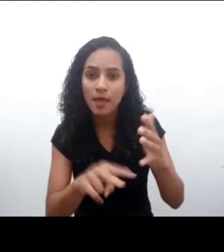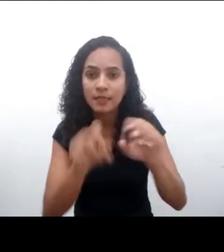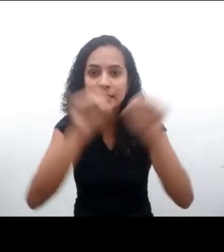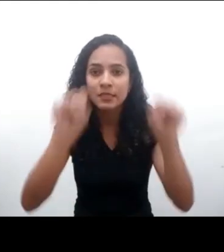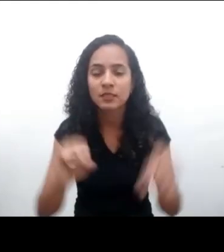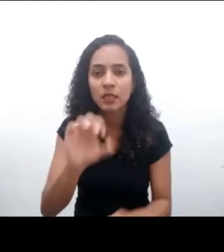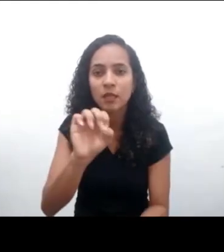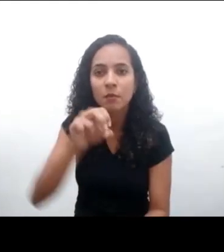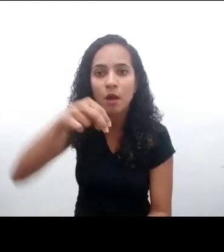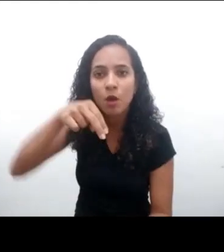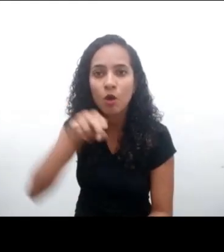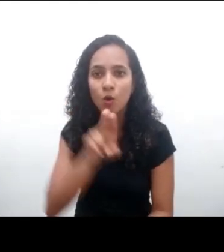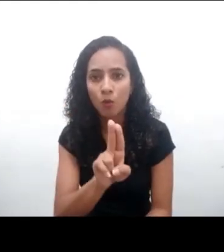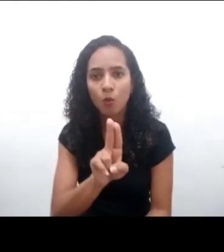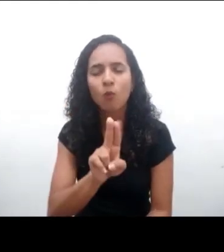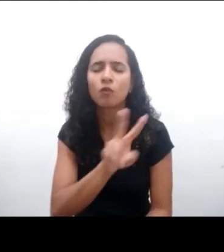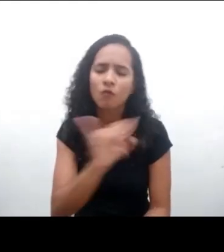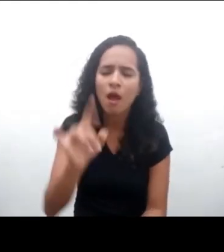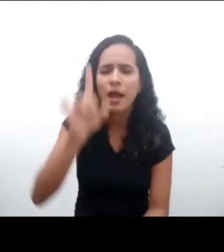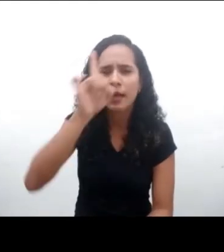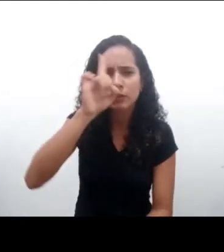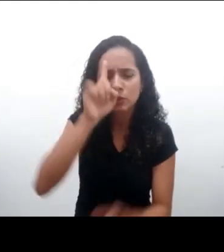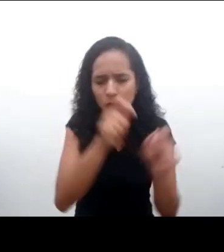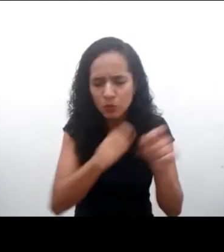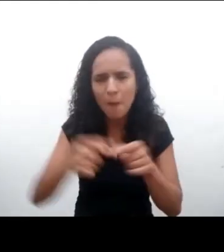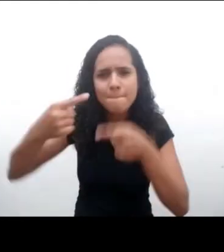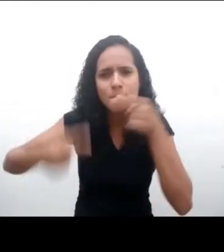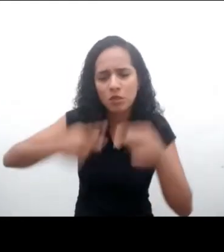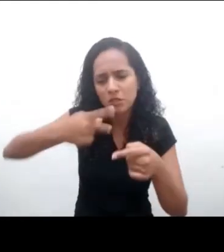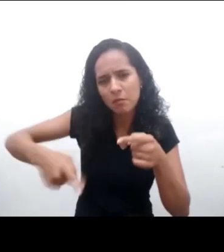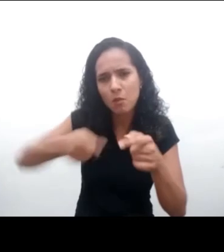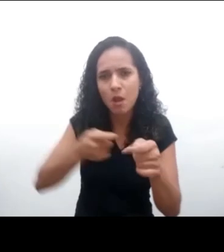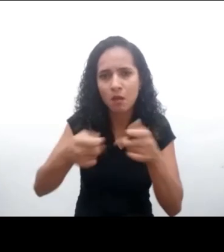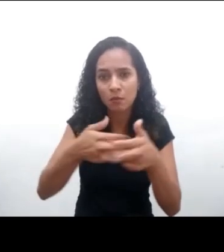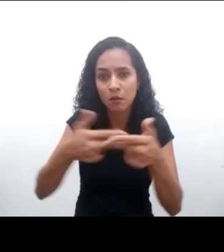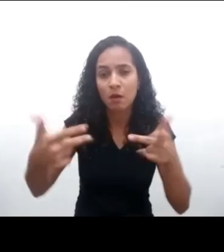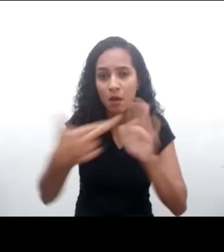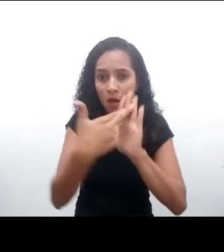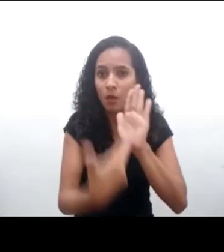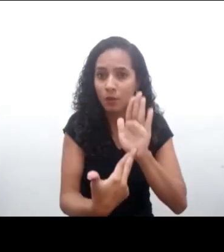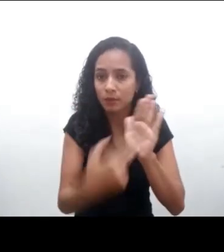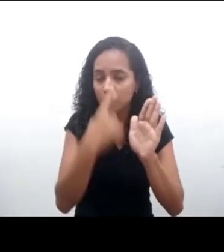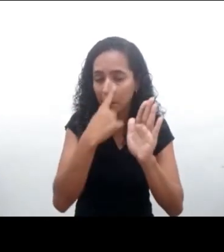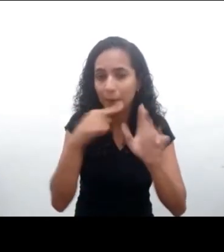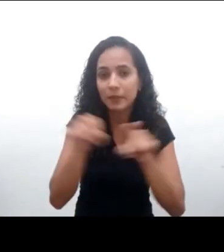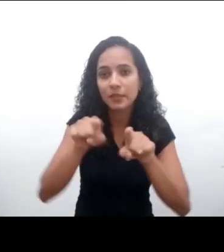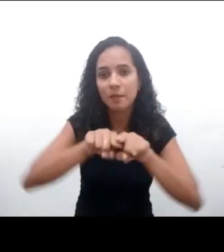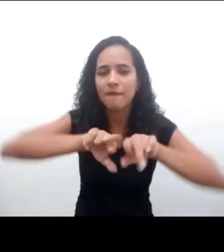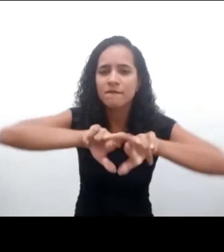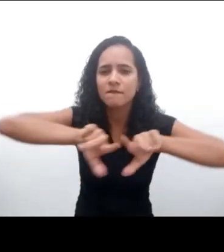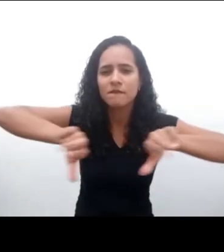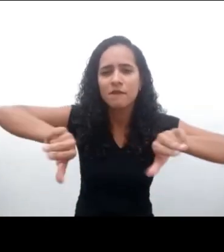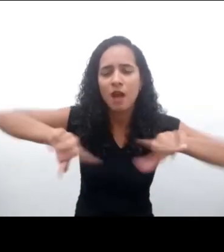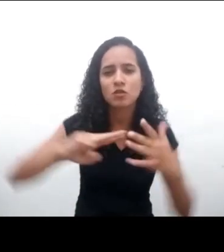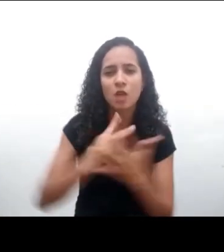conocer este texto del sistema ONU que va a atraer a nuestro cotidiano desde políticas públicas y regulatorias